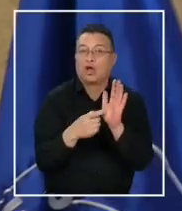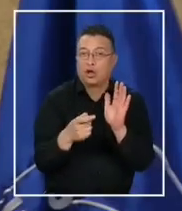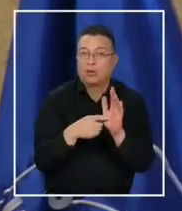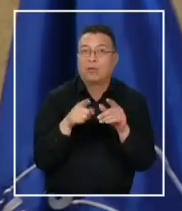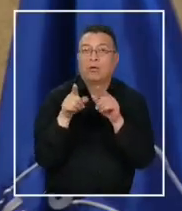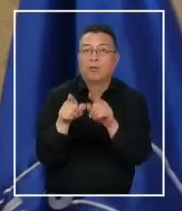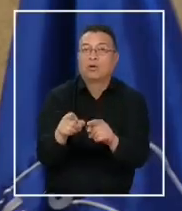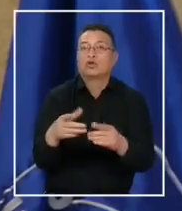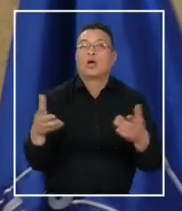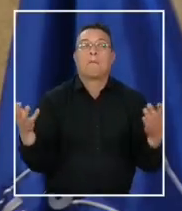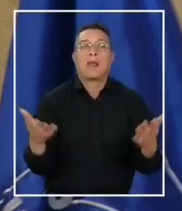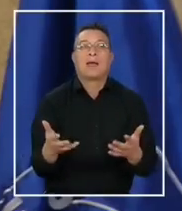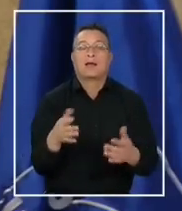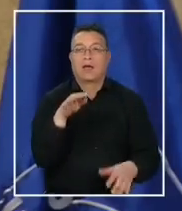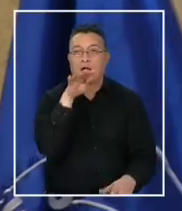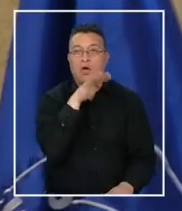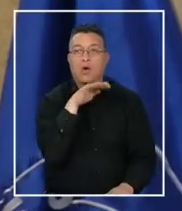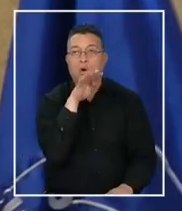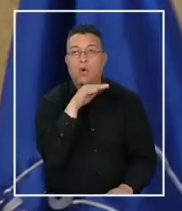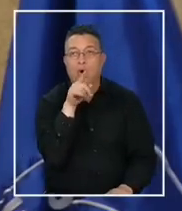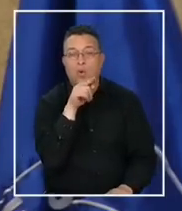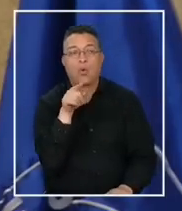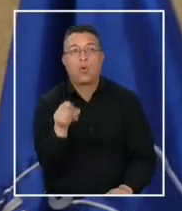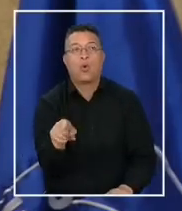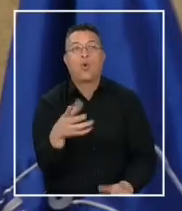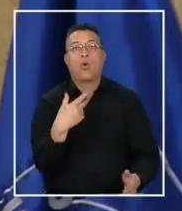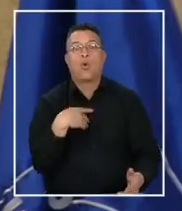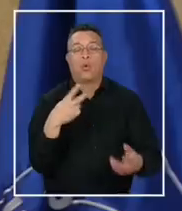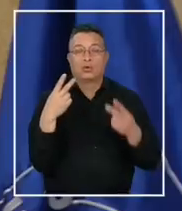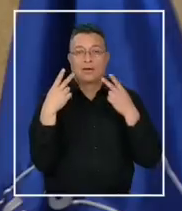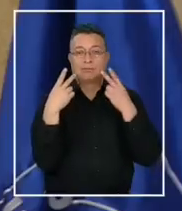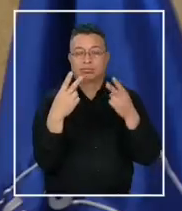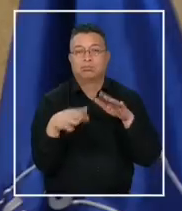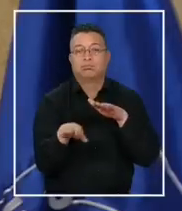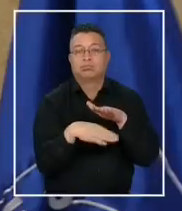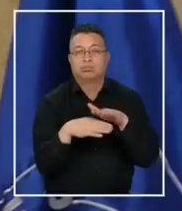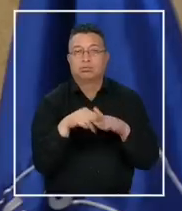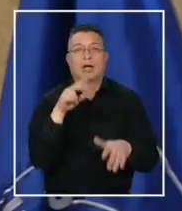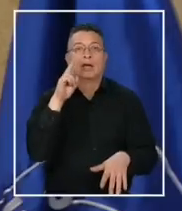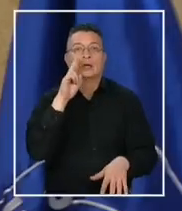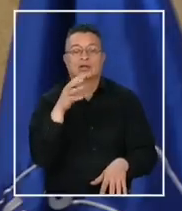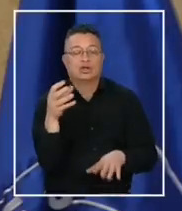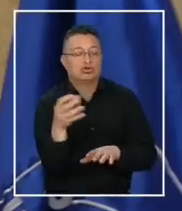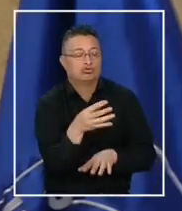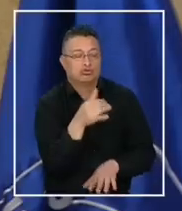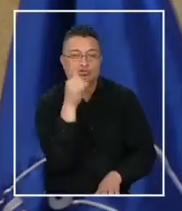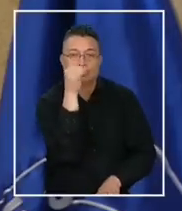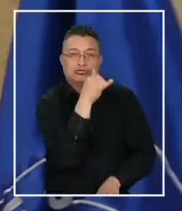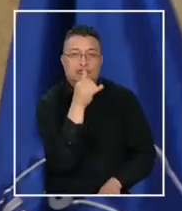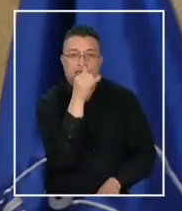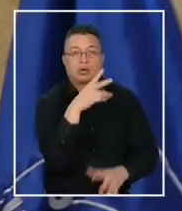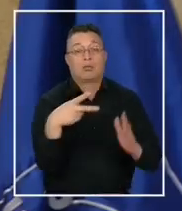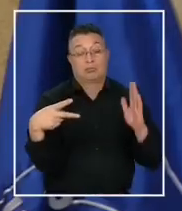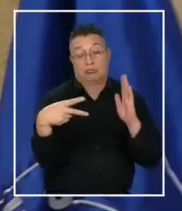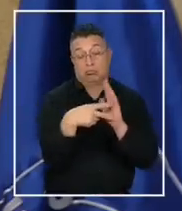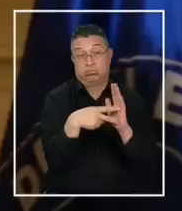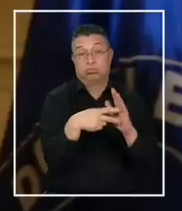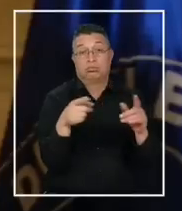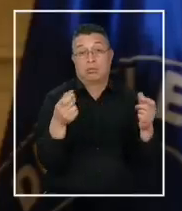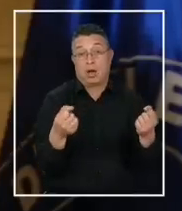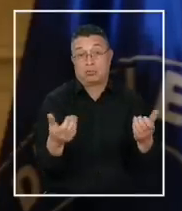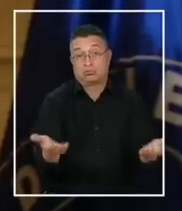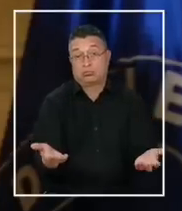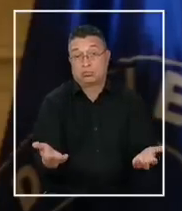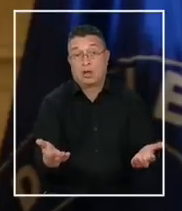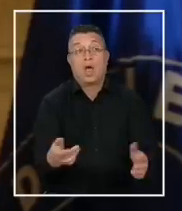para utilizar medios de transporte no contaminantes como la electromovilidad.